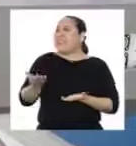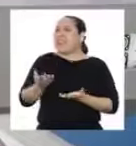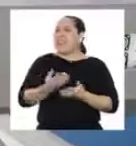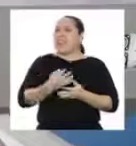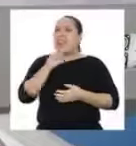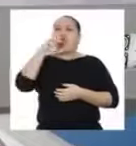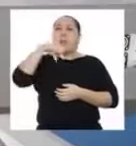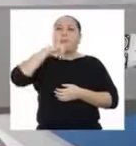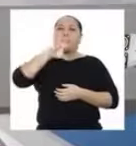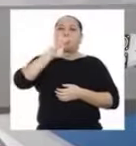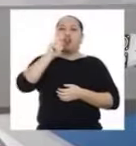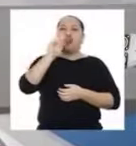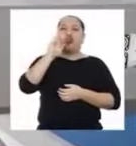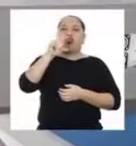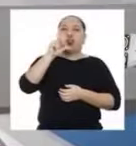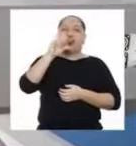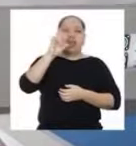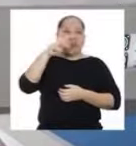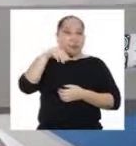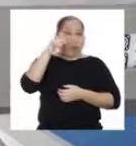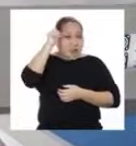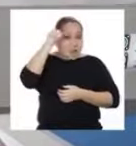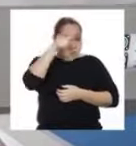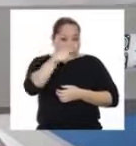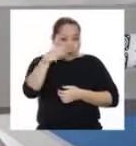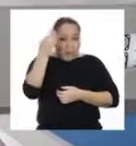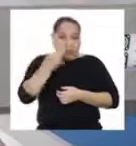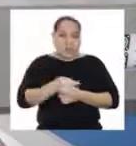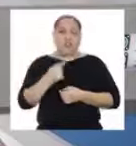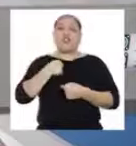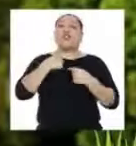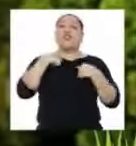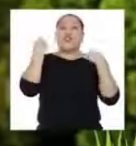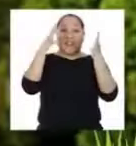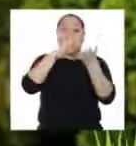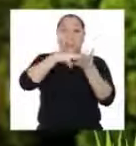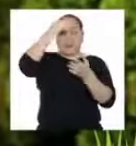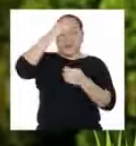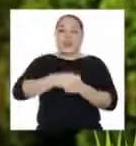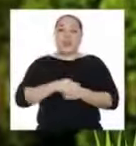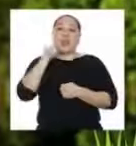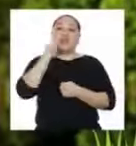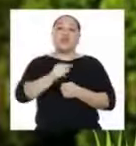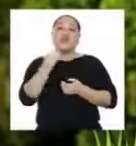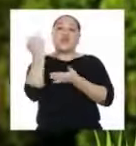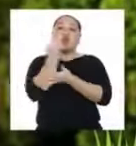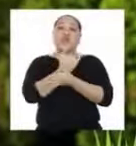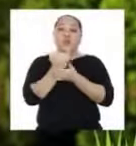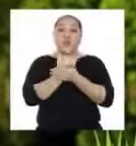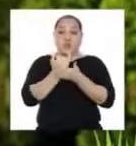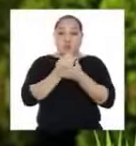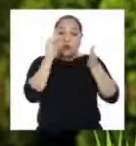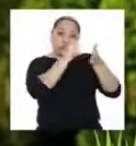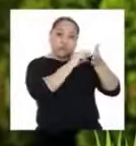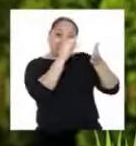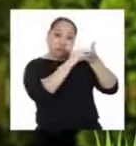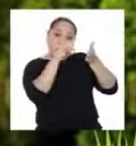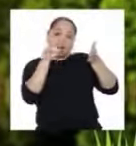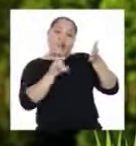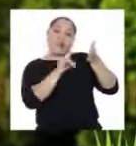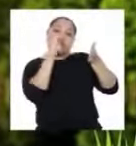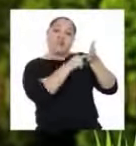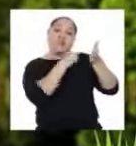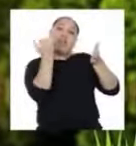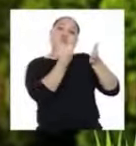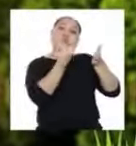¿Y qué era un pictograma? Lo recuerdan, ¿verdad? ¡Yo ya lo aprendí! Es un gráfico en el